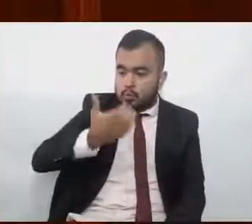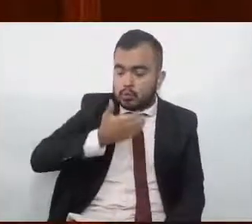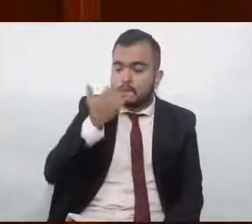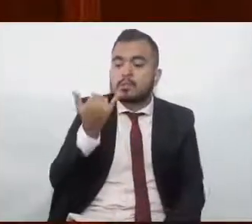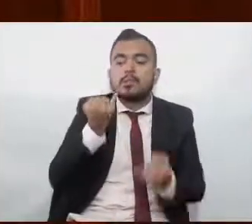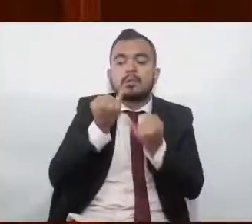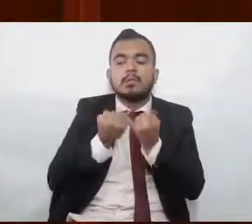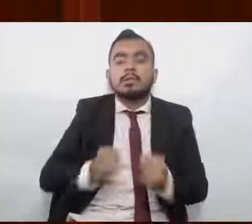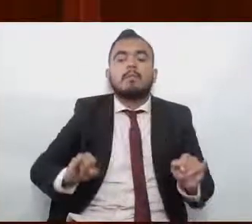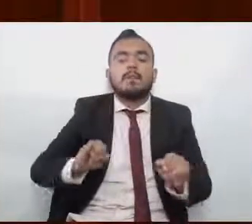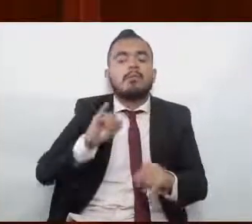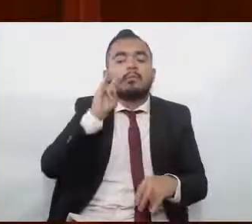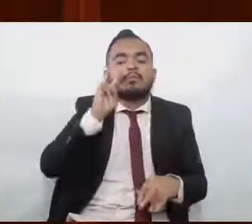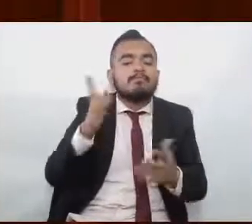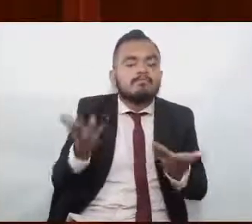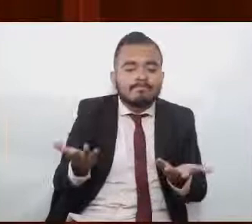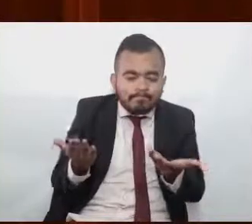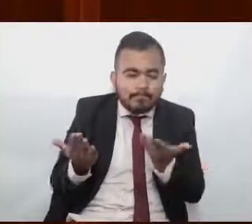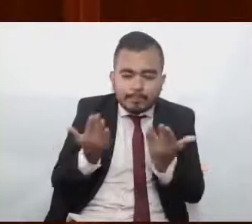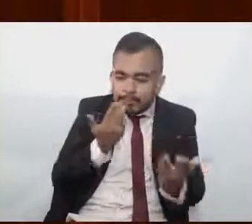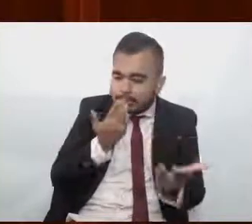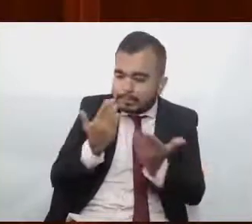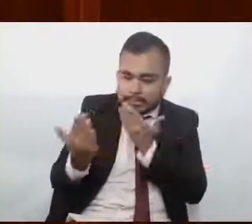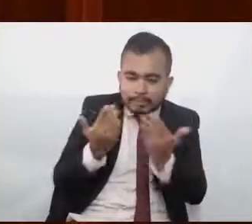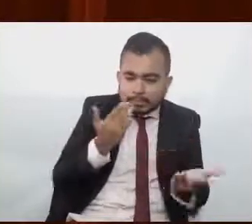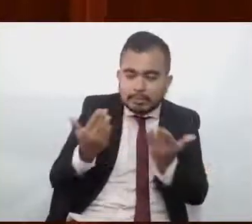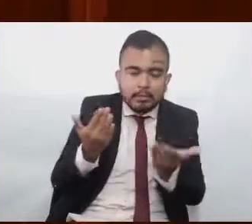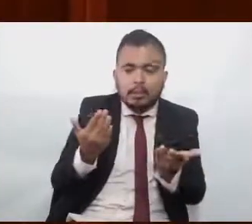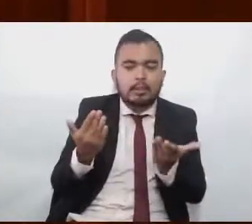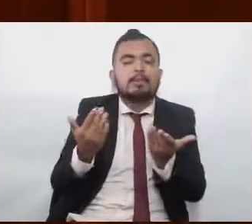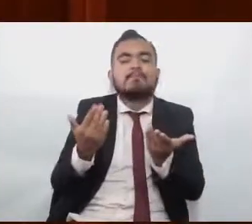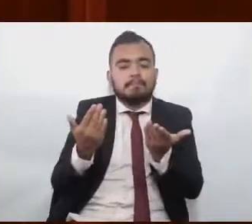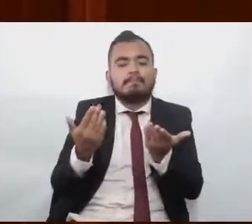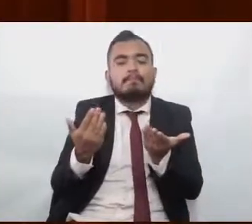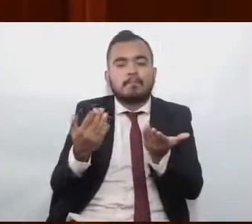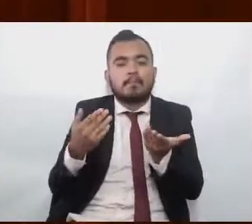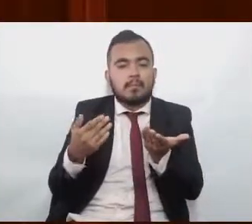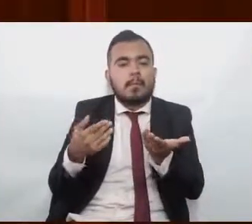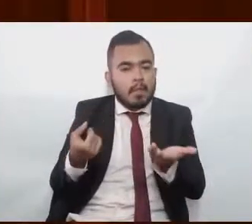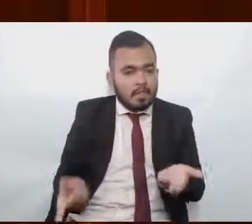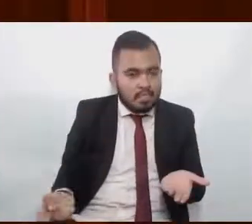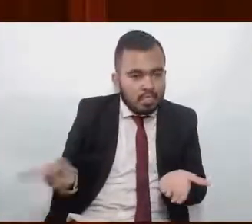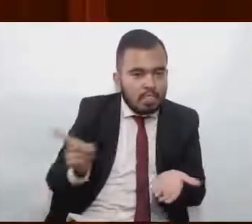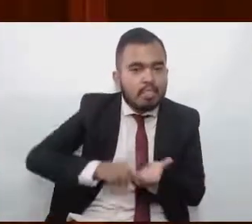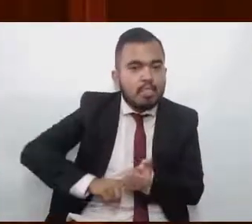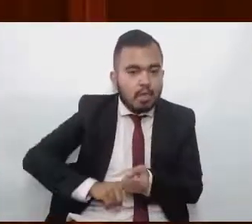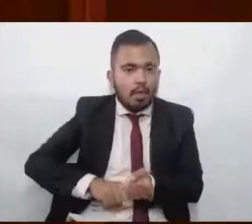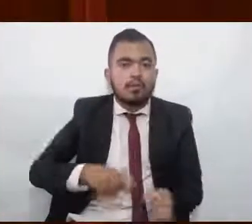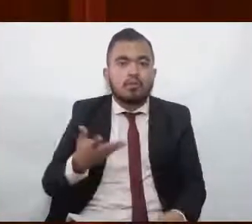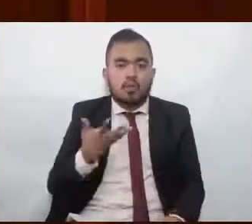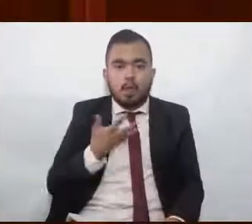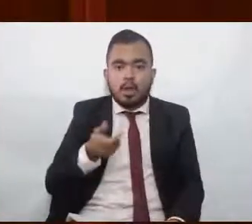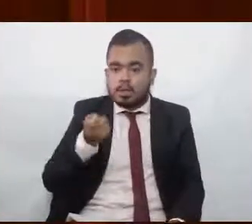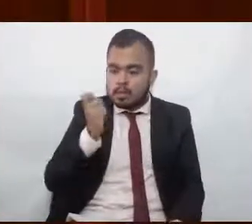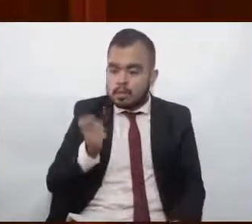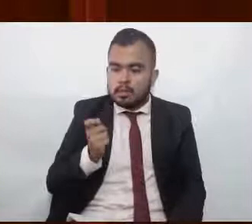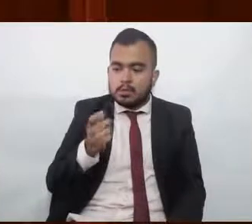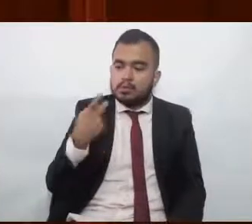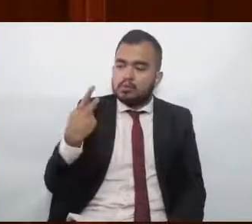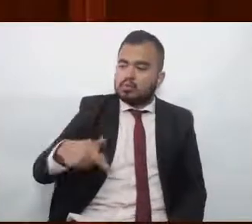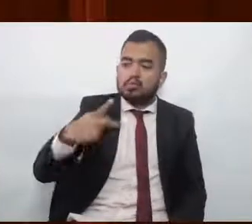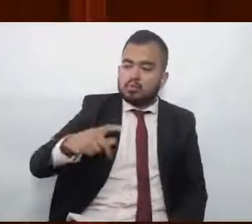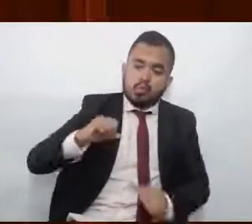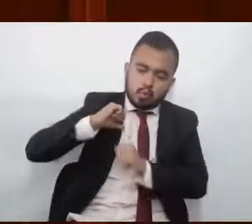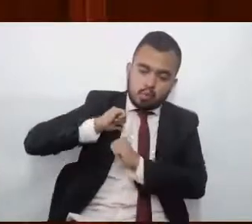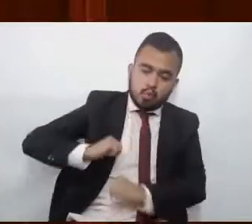distingamos la naturaleza de los órganos internos que tienen una naturaleza de autoridad y que